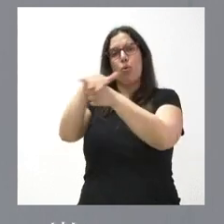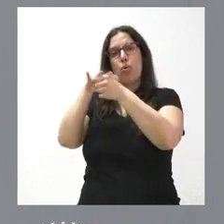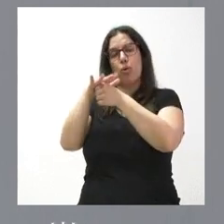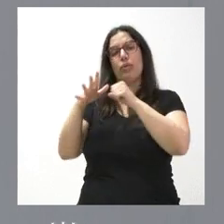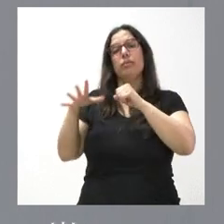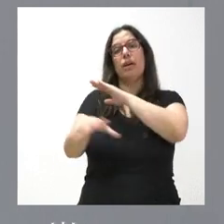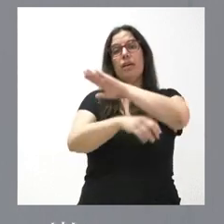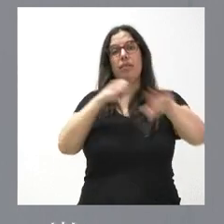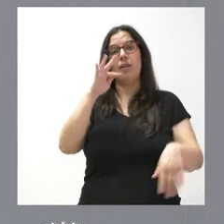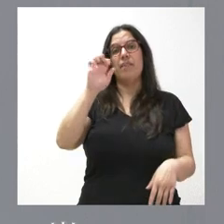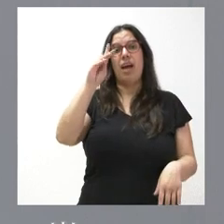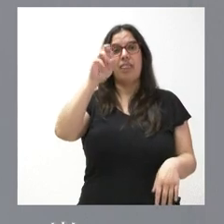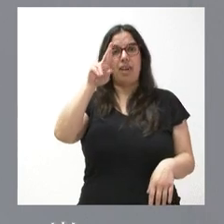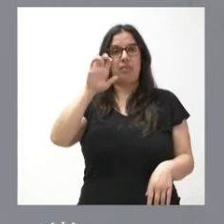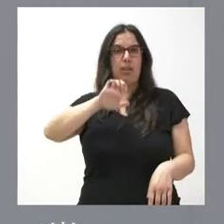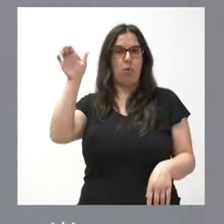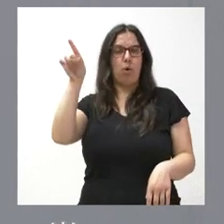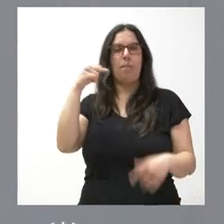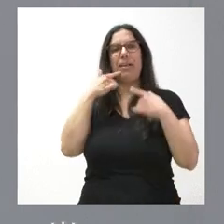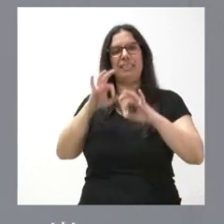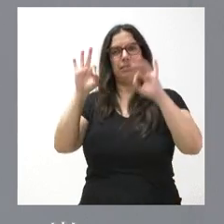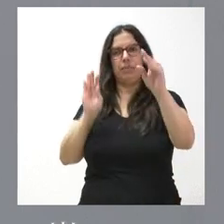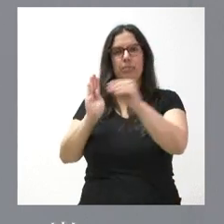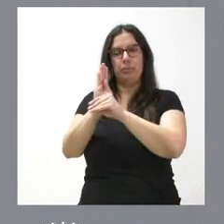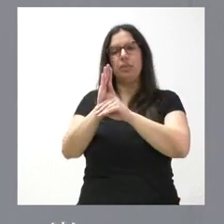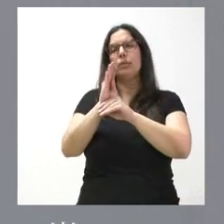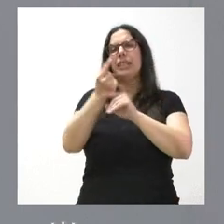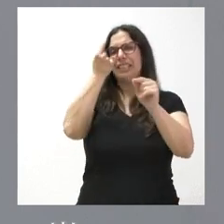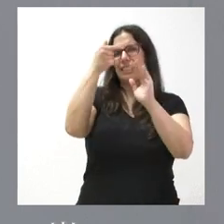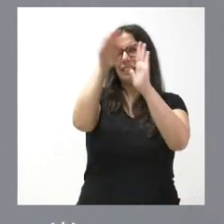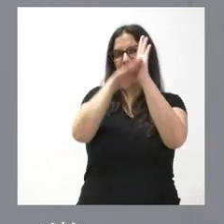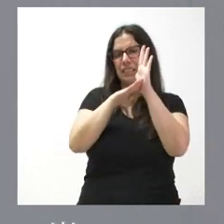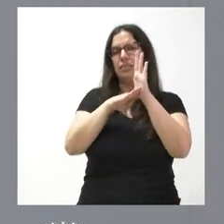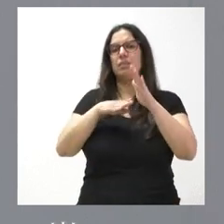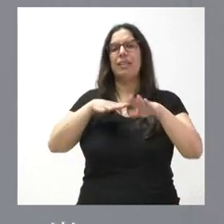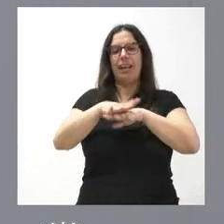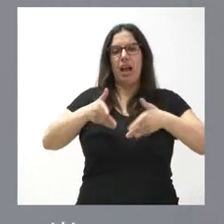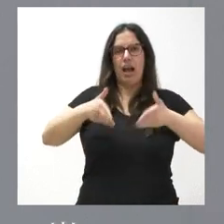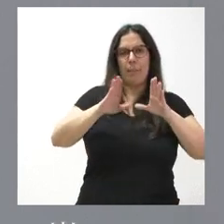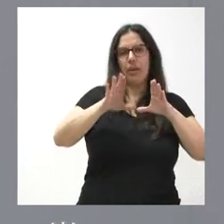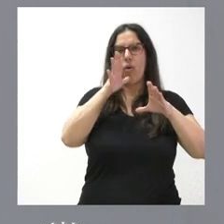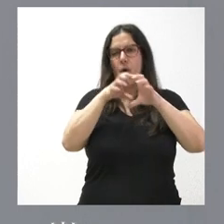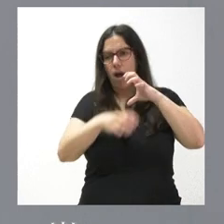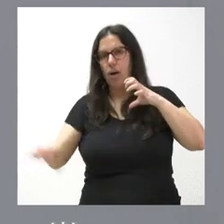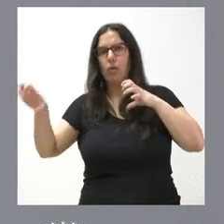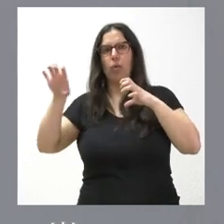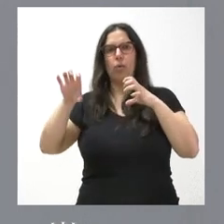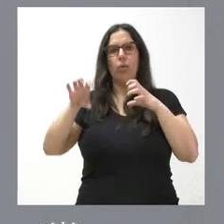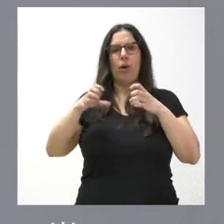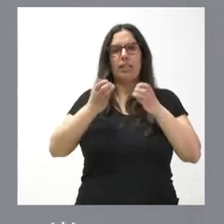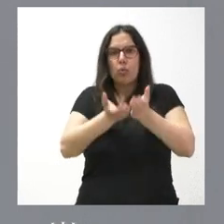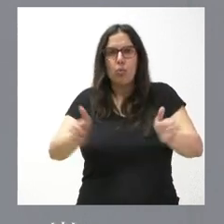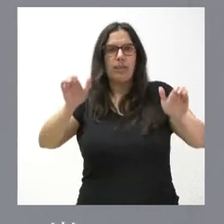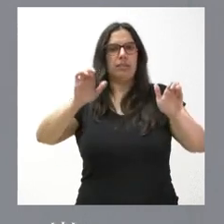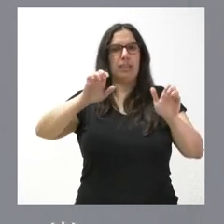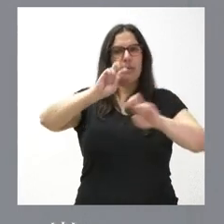FEADER. Tienen ustedes la descripción de actuaciones en la red de caminos, desagües, entronques, salvacunetas y